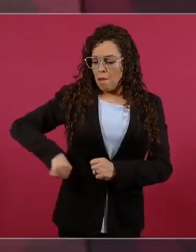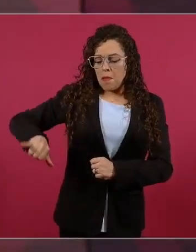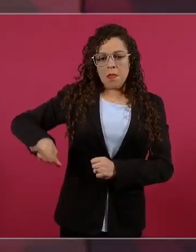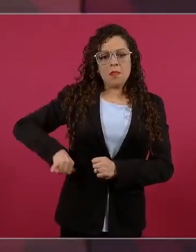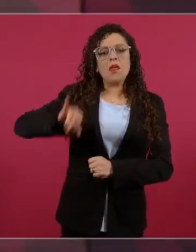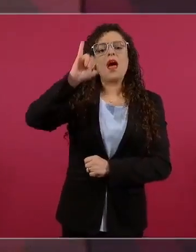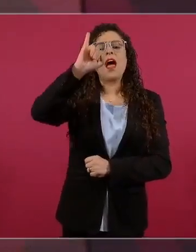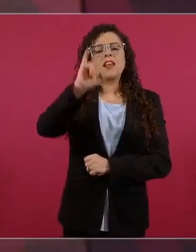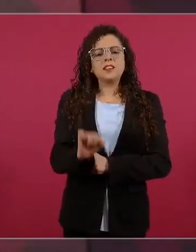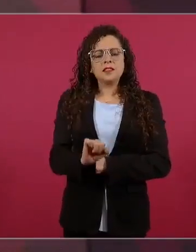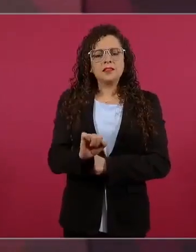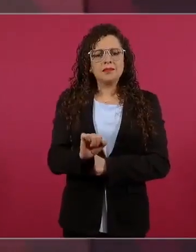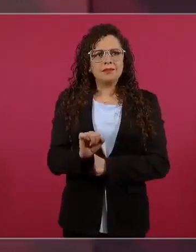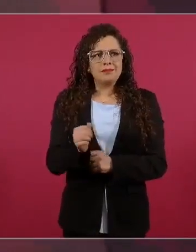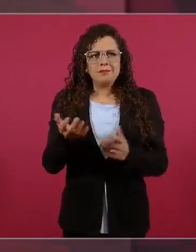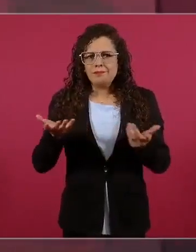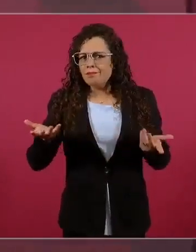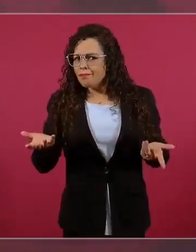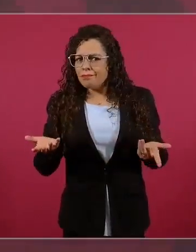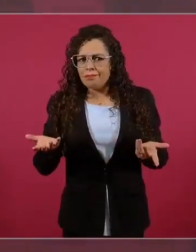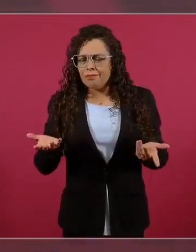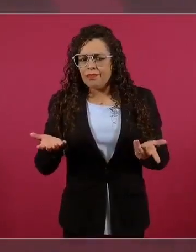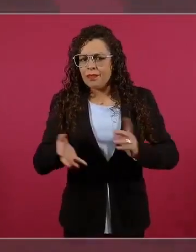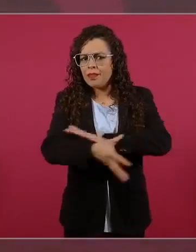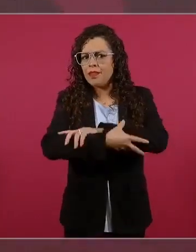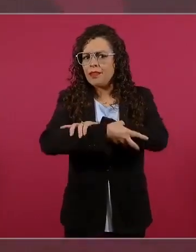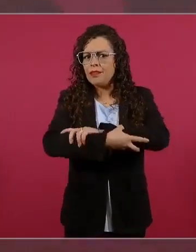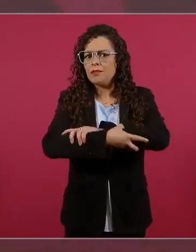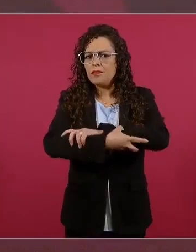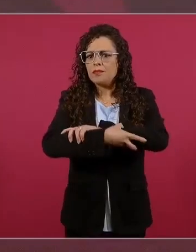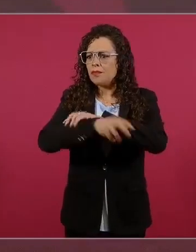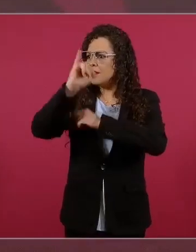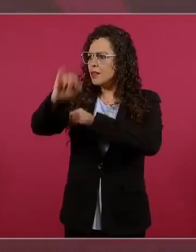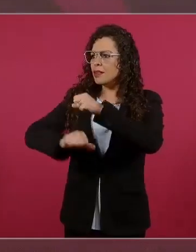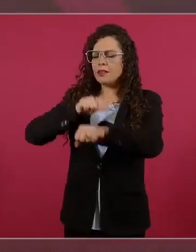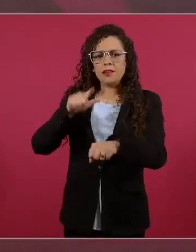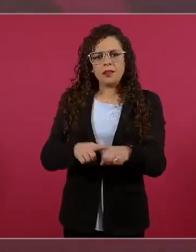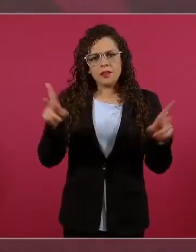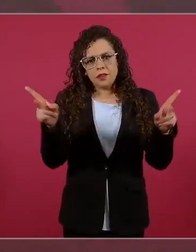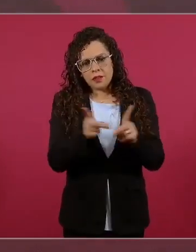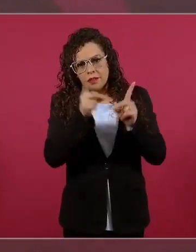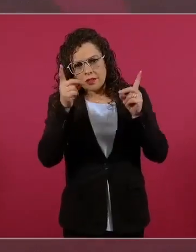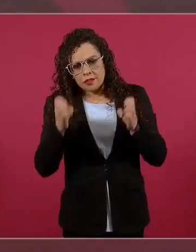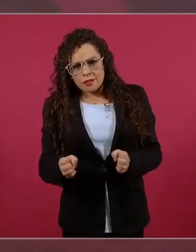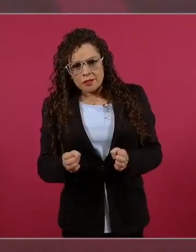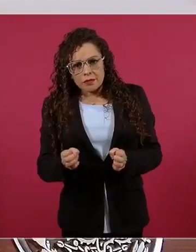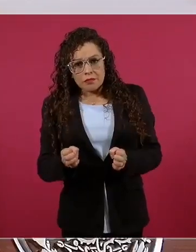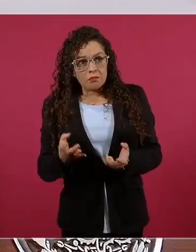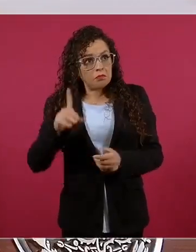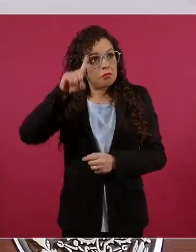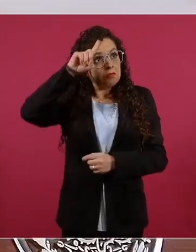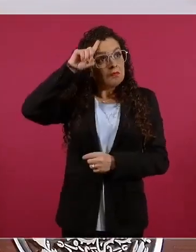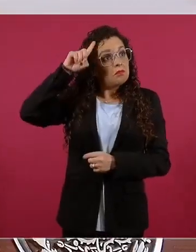¿Y dónde está la solidaridad internacional con los pueblos? Entonces,